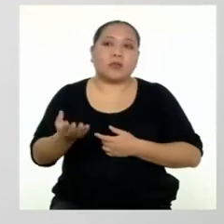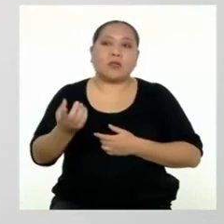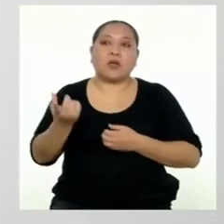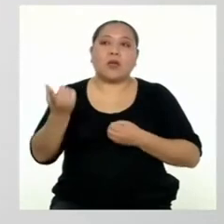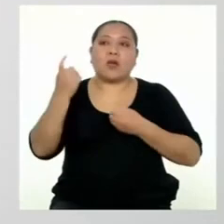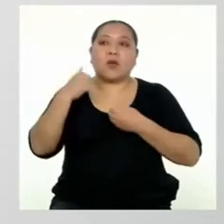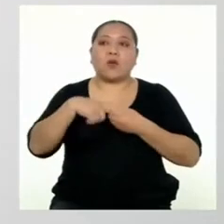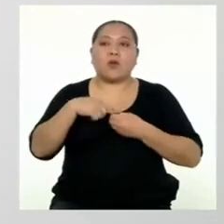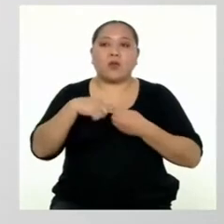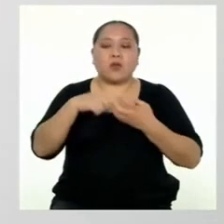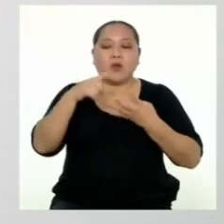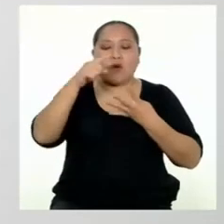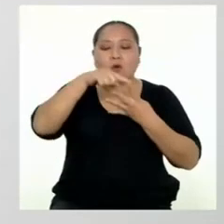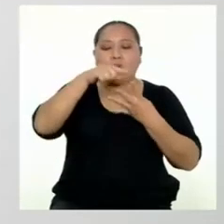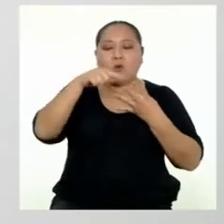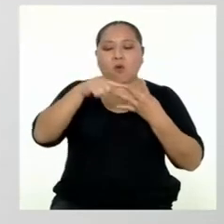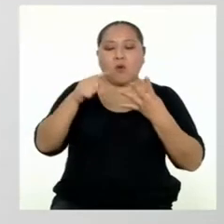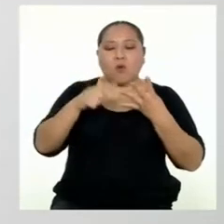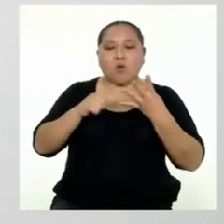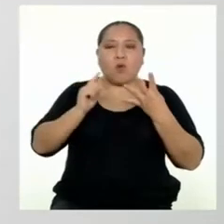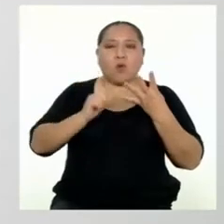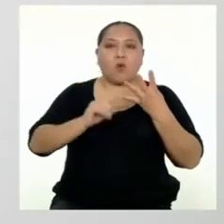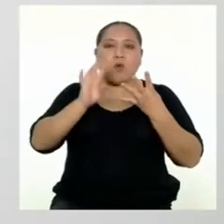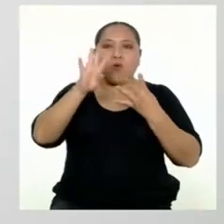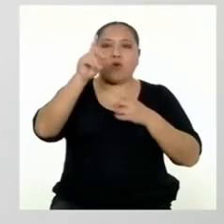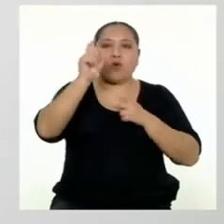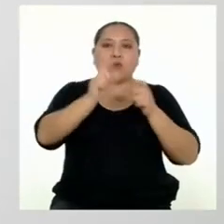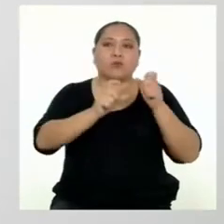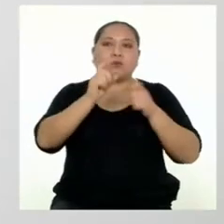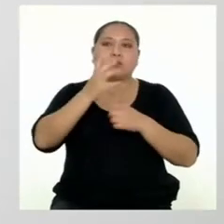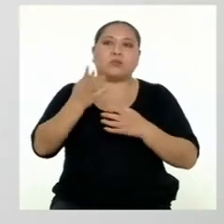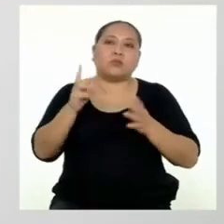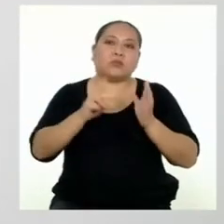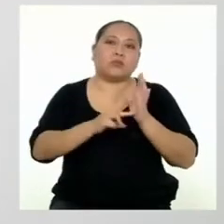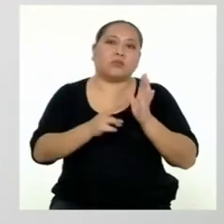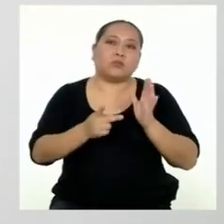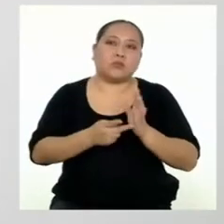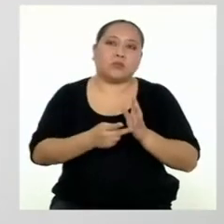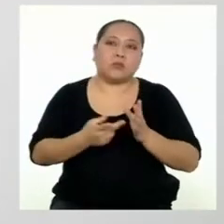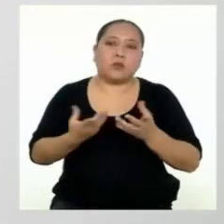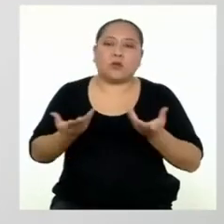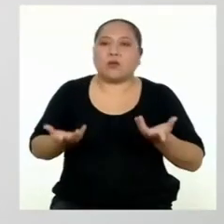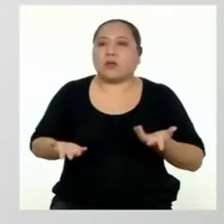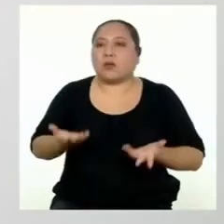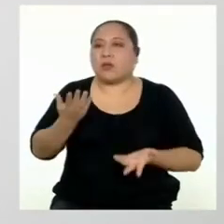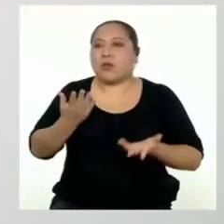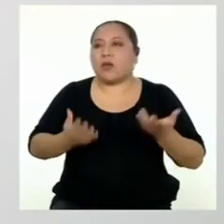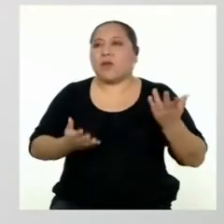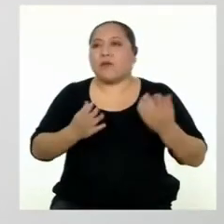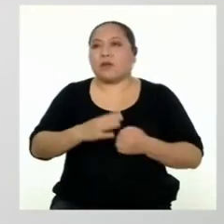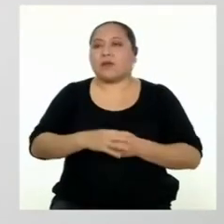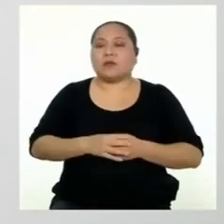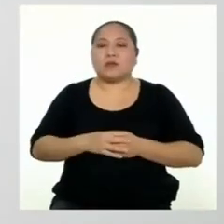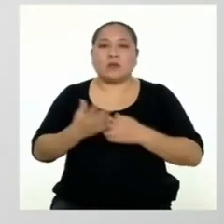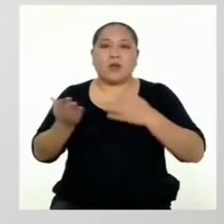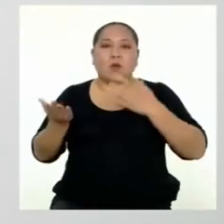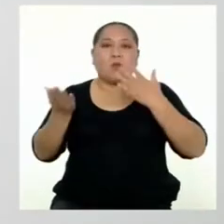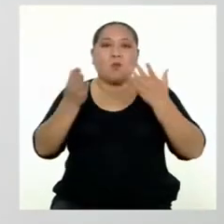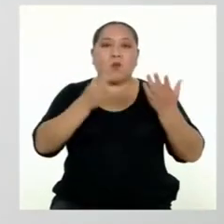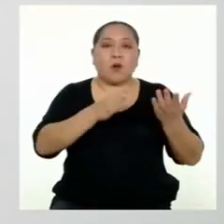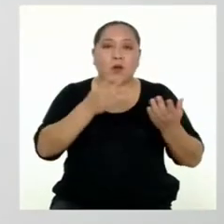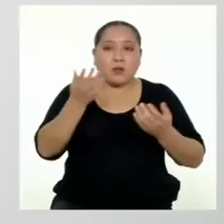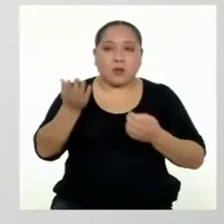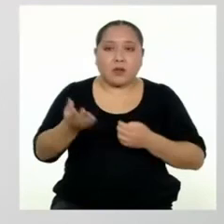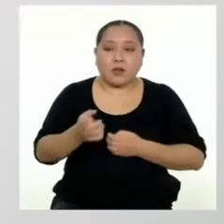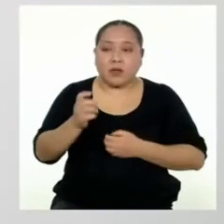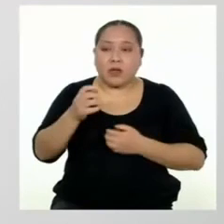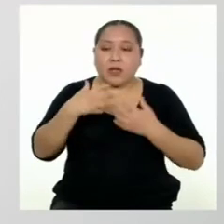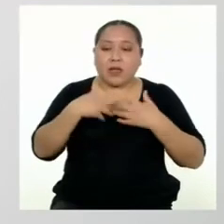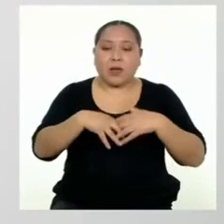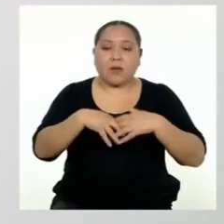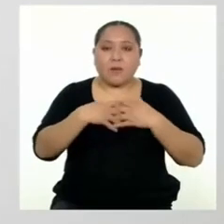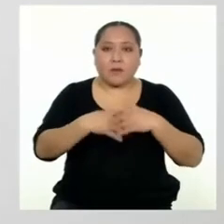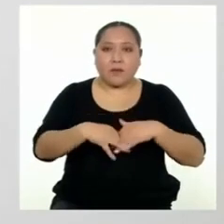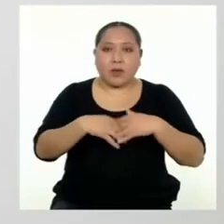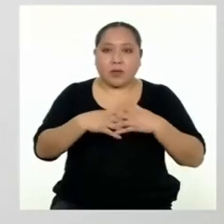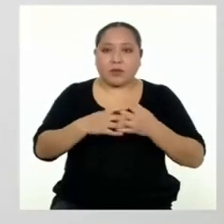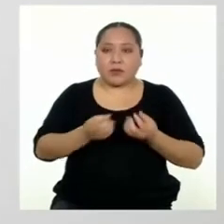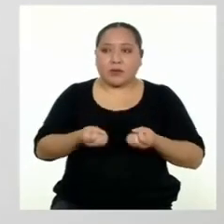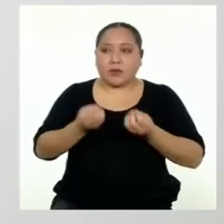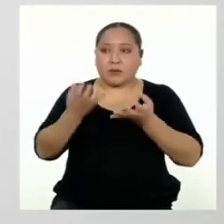ha incluido a cuatro personas. Esto significa que en el caso de Cepelio, la empresa